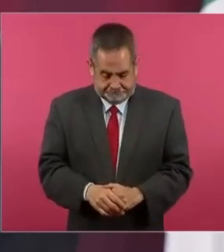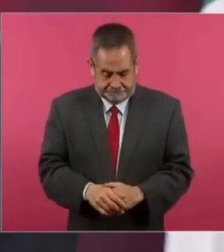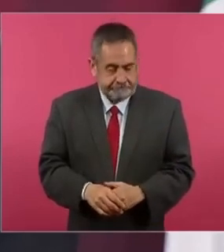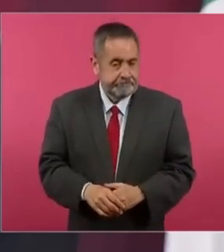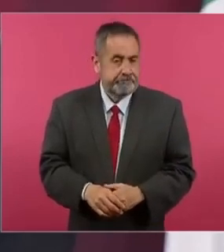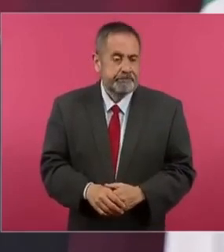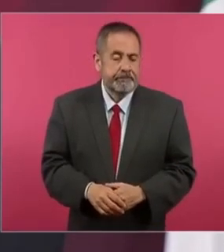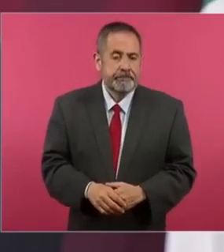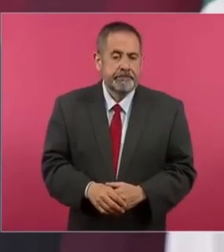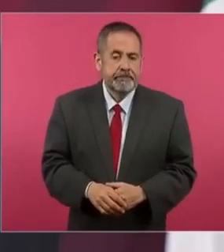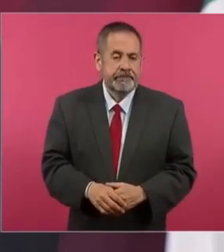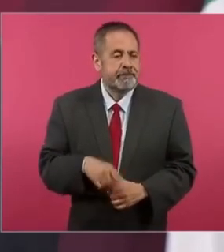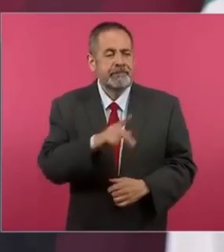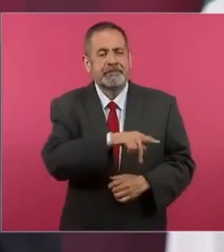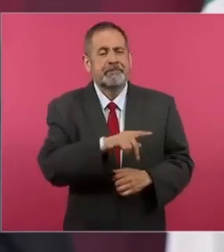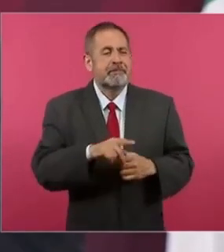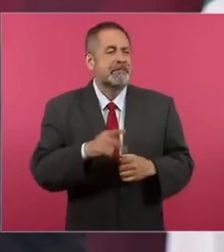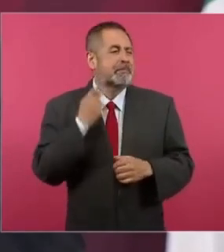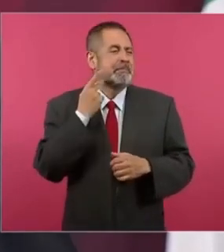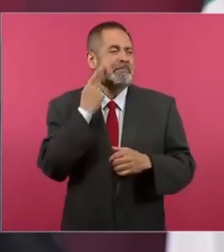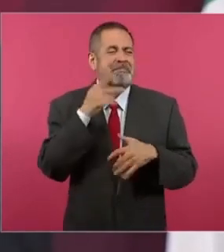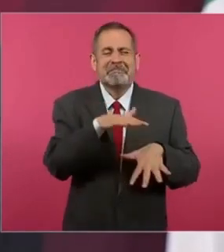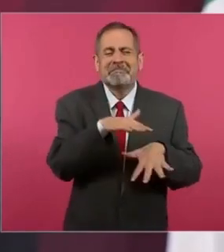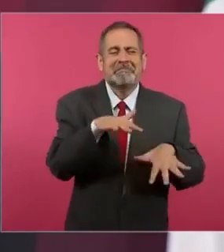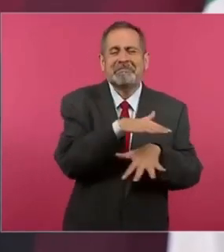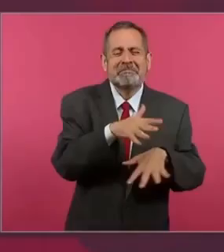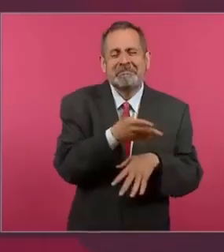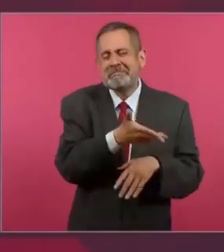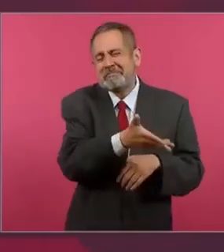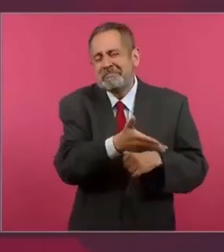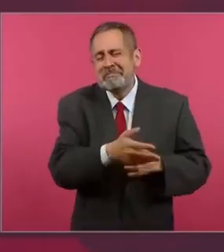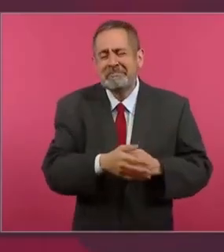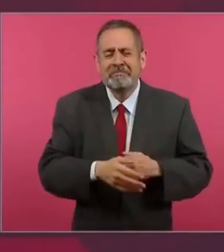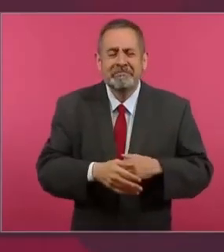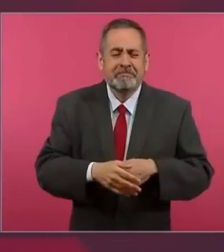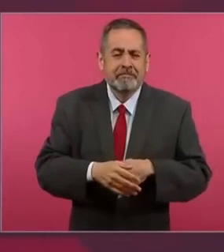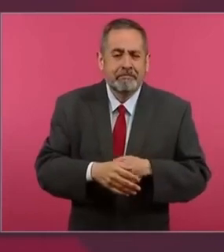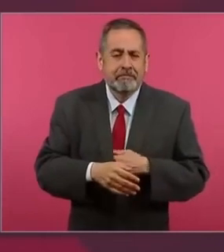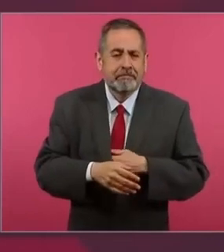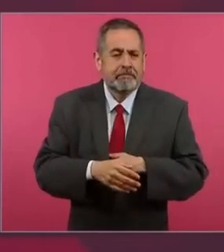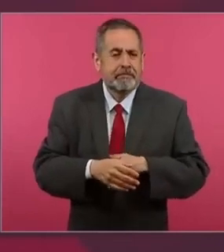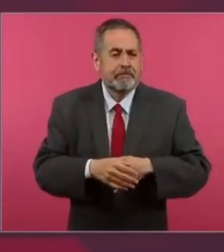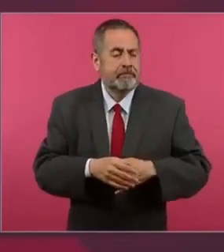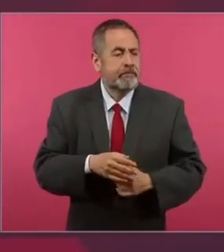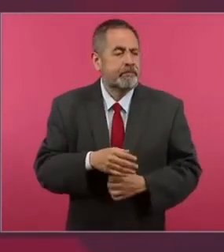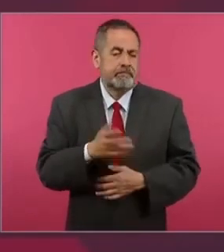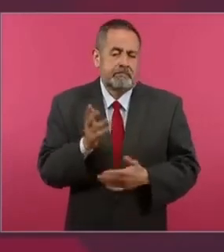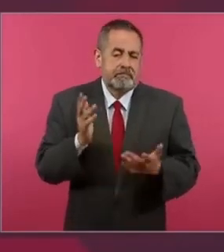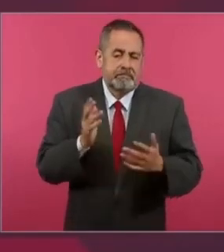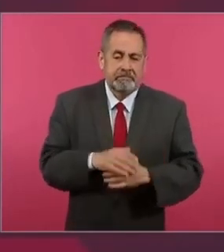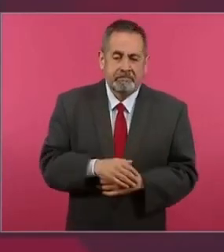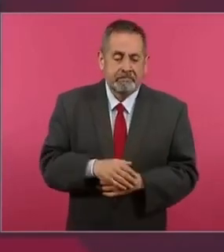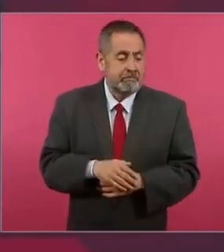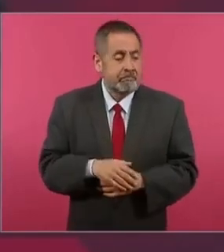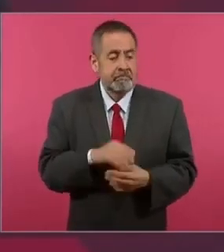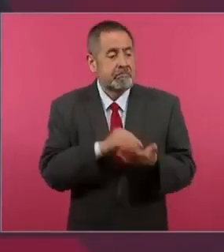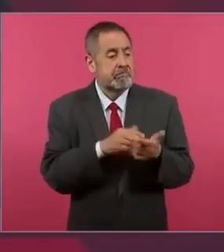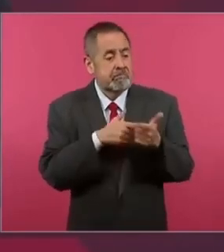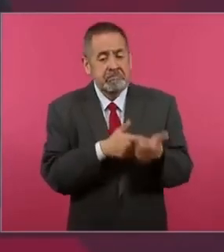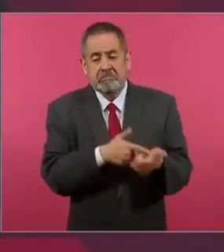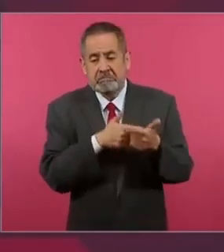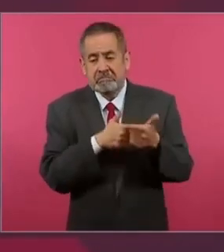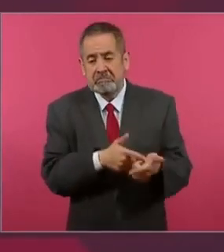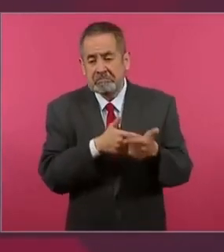Es politiquería, pero pues lo van a seguir haciendo.